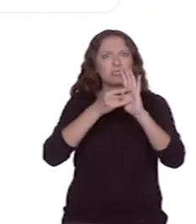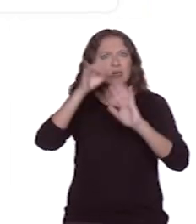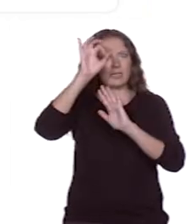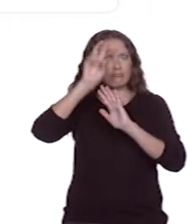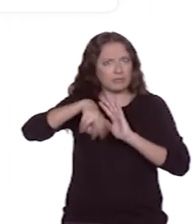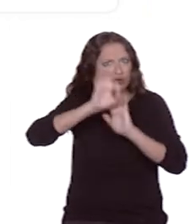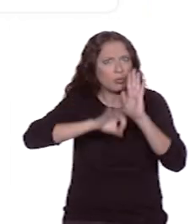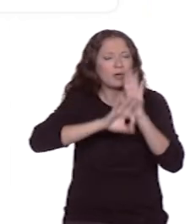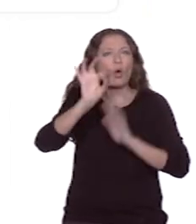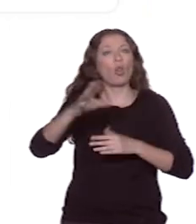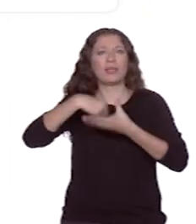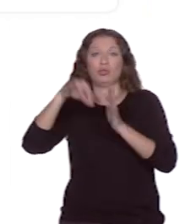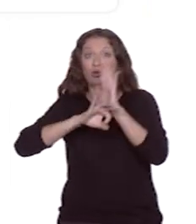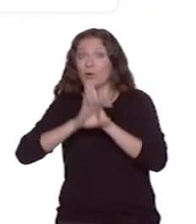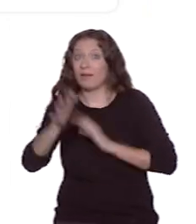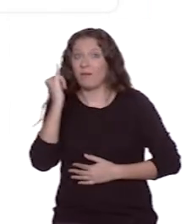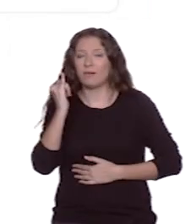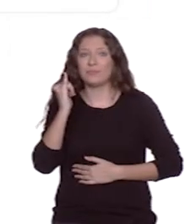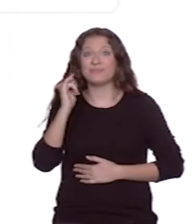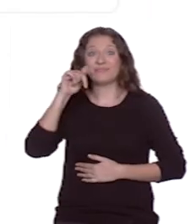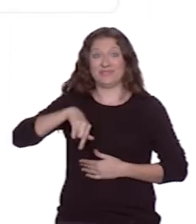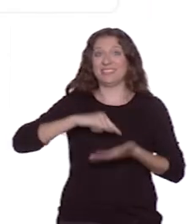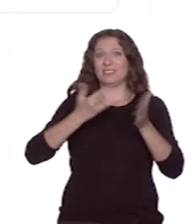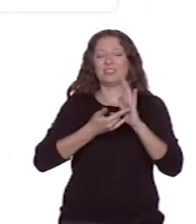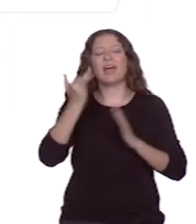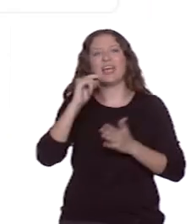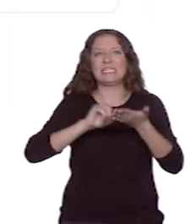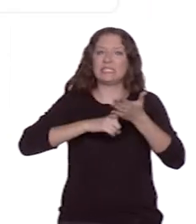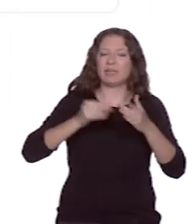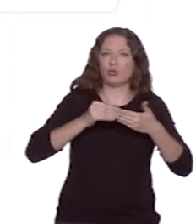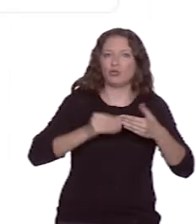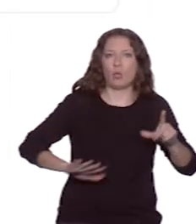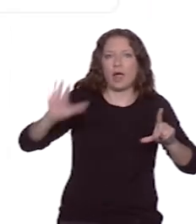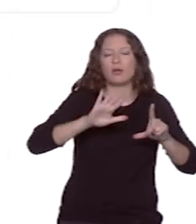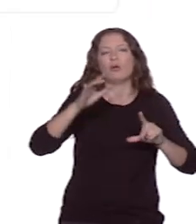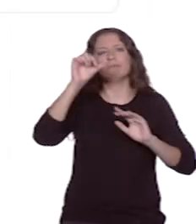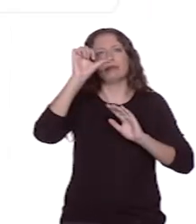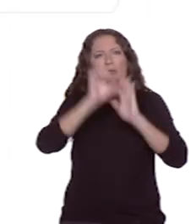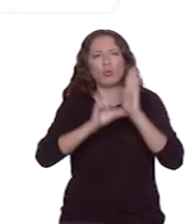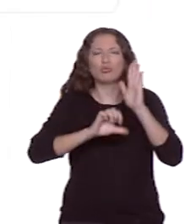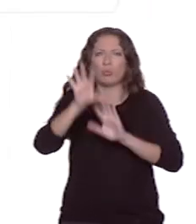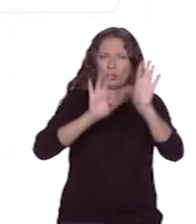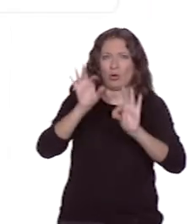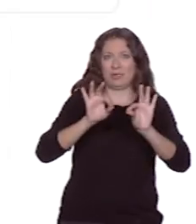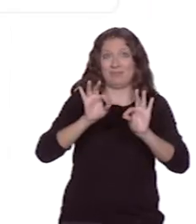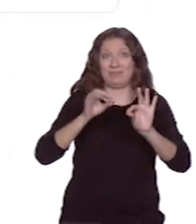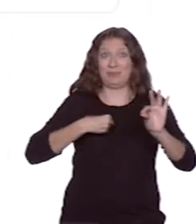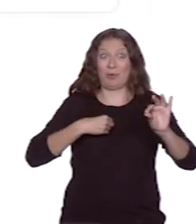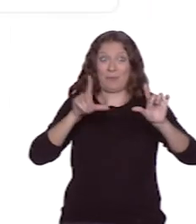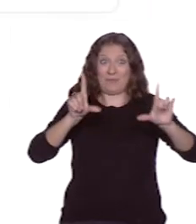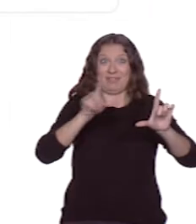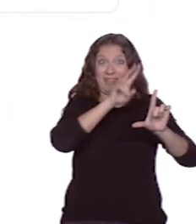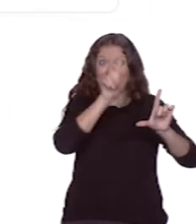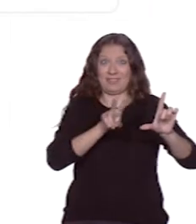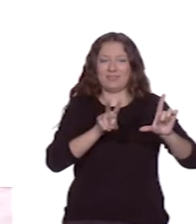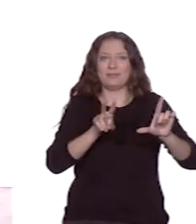software o contiene software? Este sistema tiene una interfaz de usuario que incluye los menús, opciones, etc., que vemos en